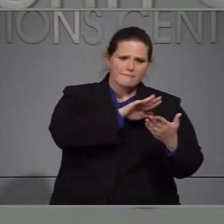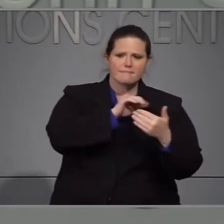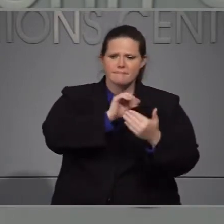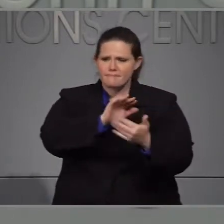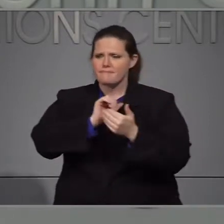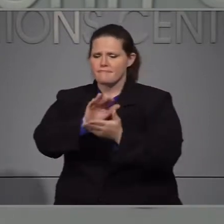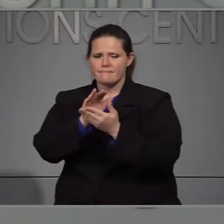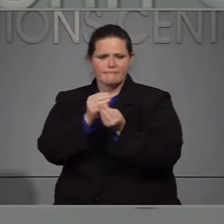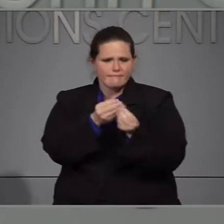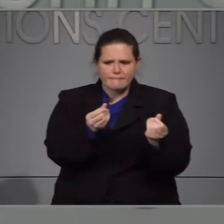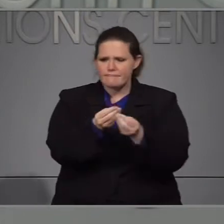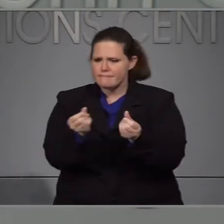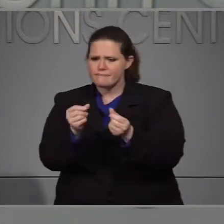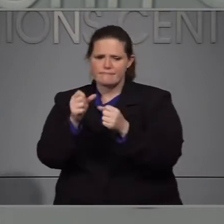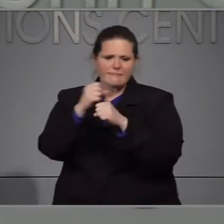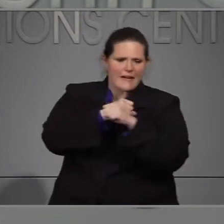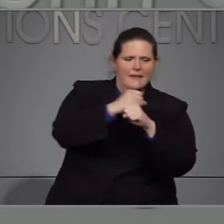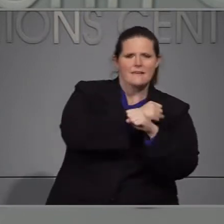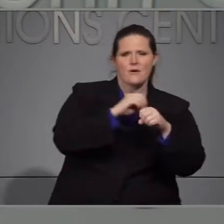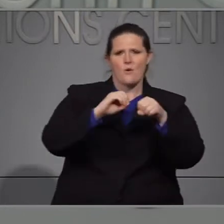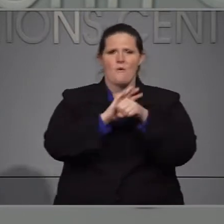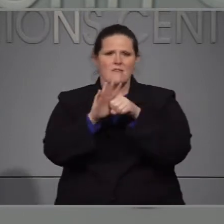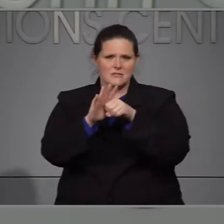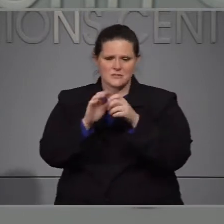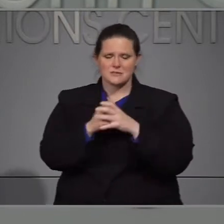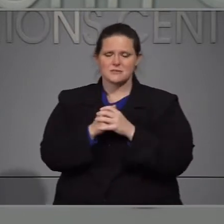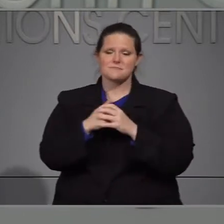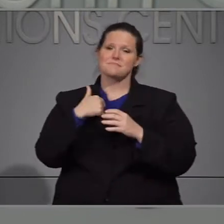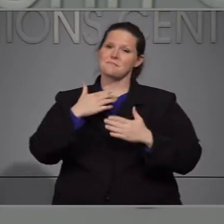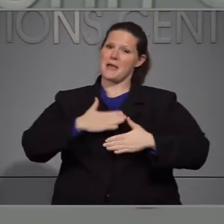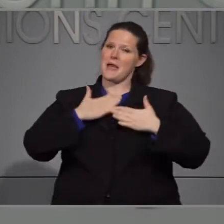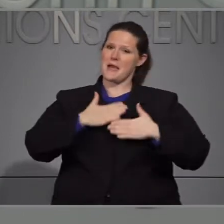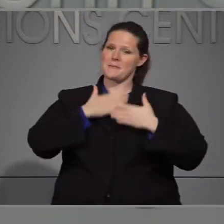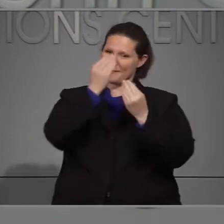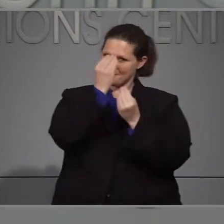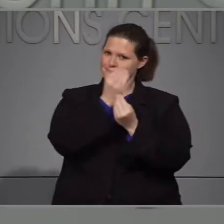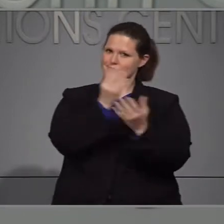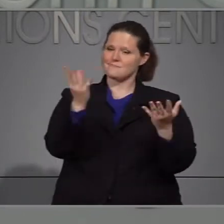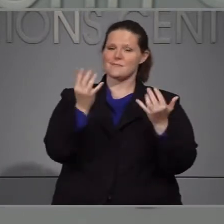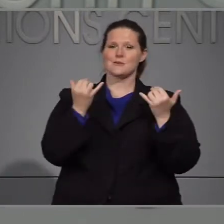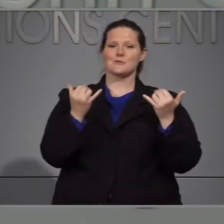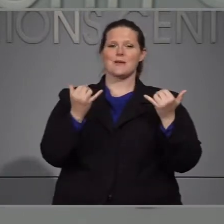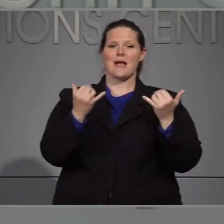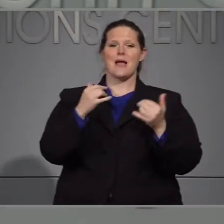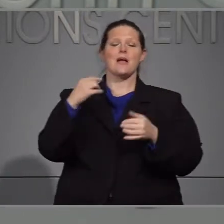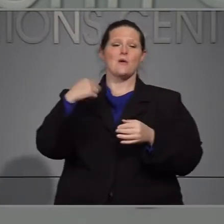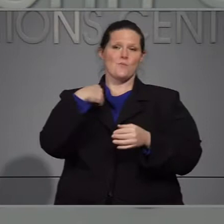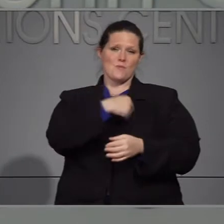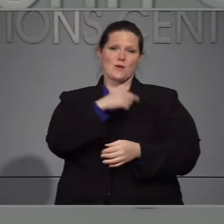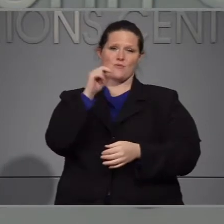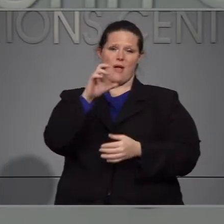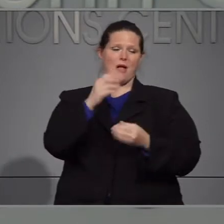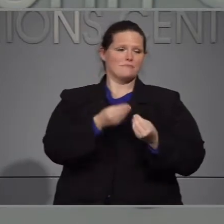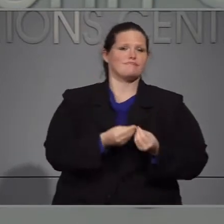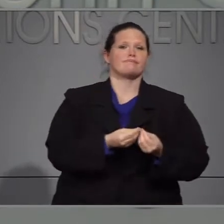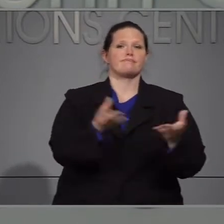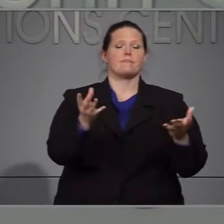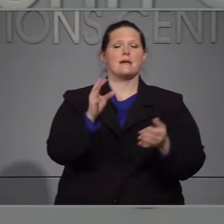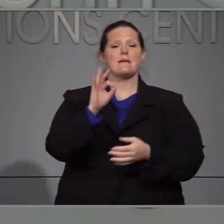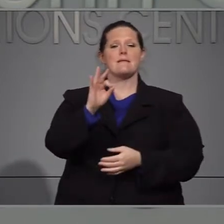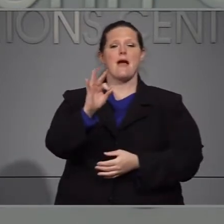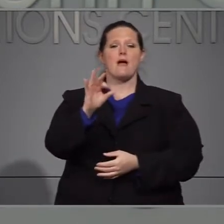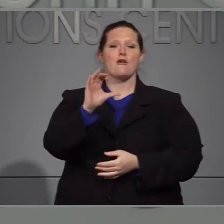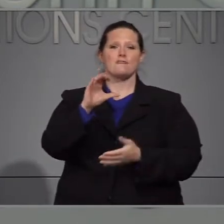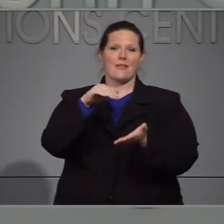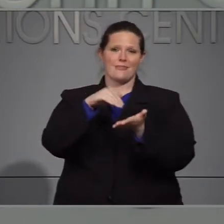en muchos frentes, me da gusto anunciar el día de hoy que Carolina del Norte hará la entrega de 900.000 mascarillas y